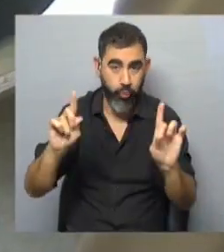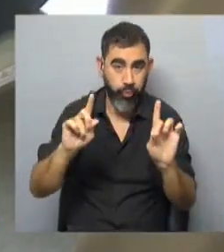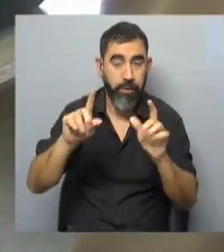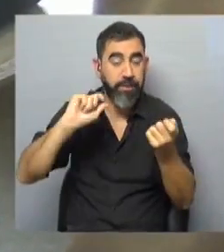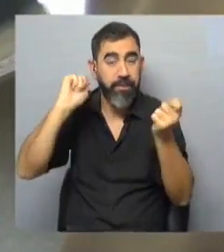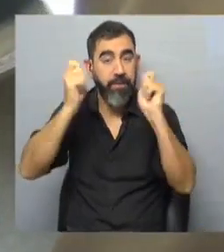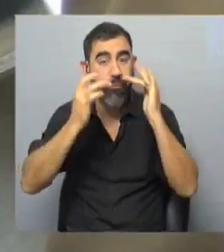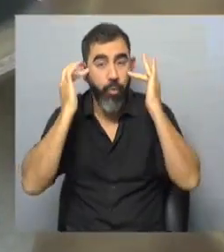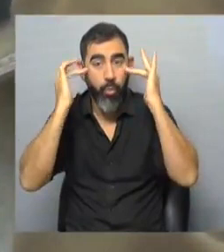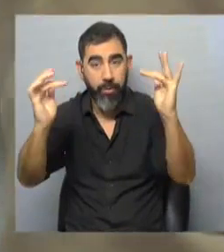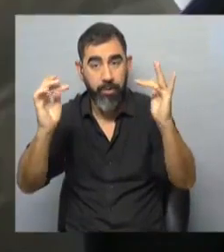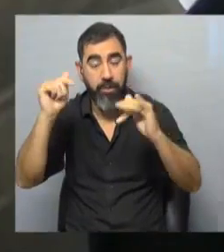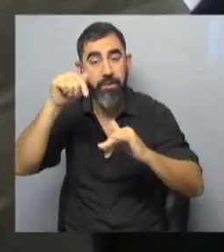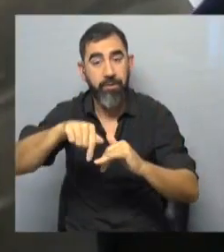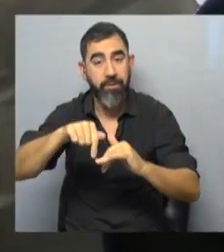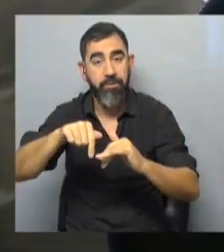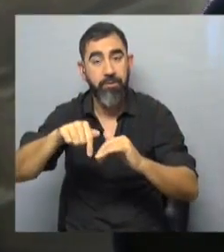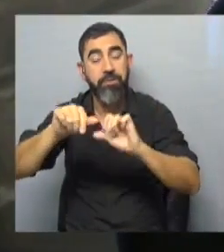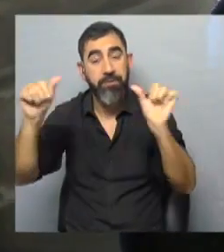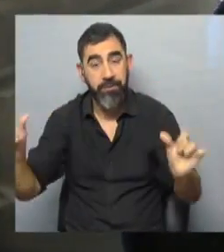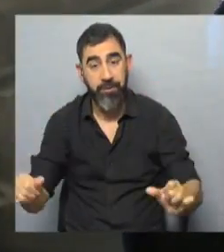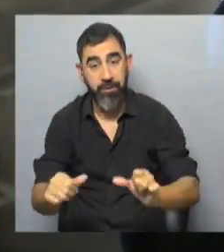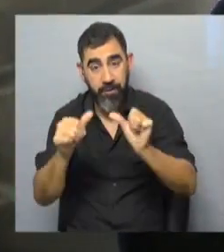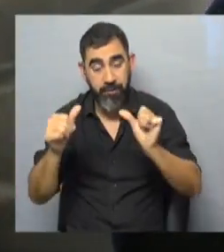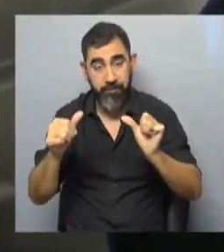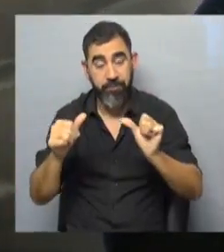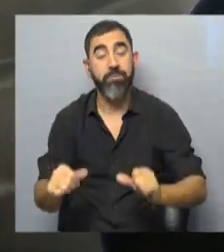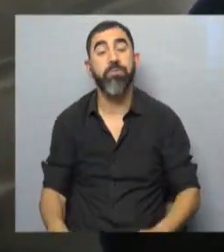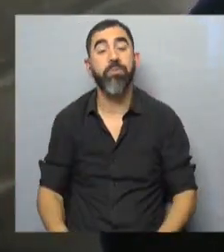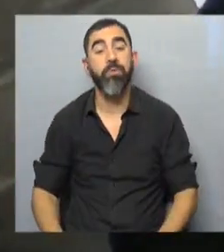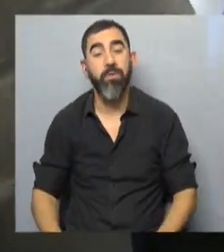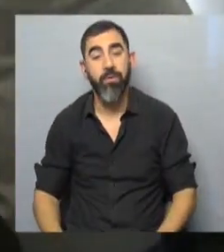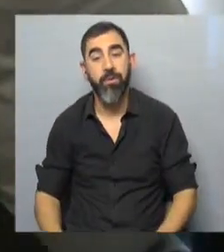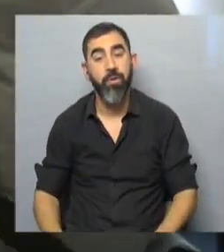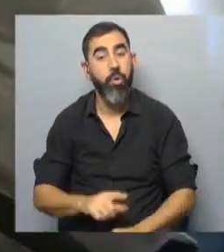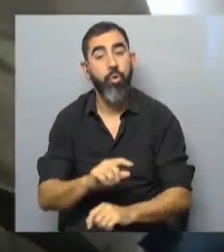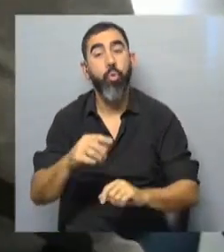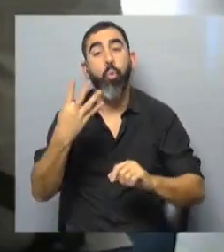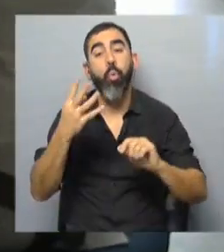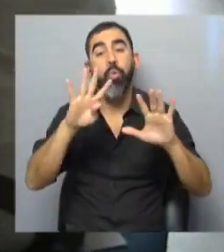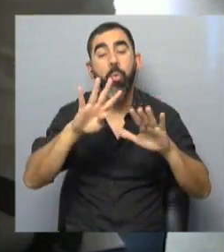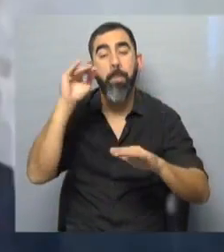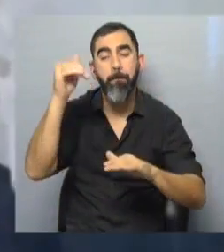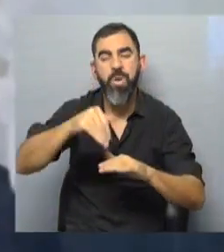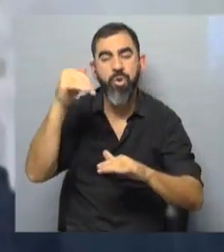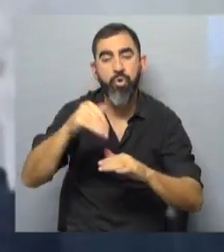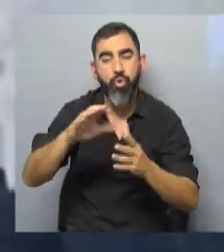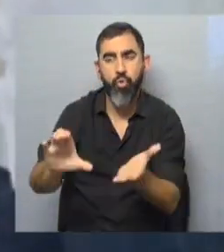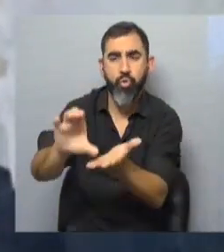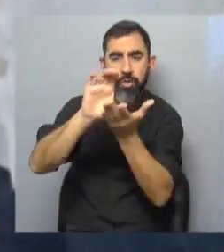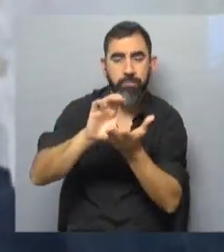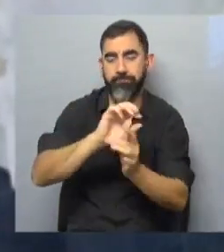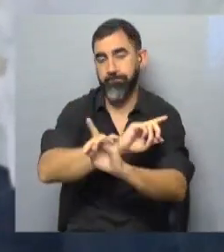transformación educativa aquí se lleva no los 49 billones, porque acá